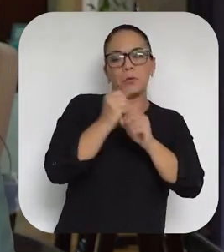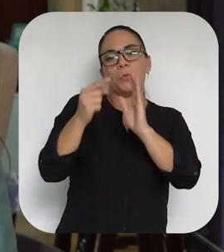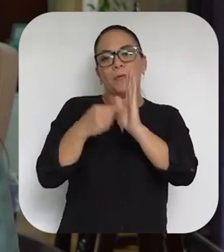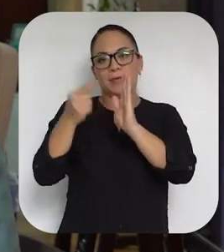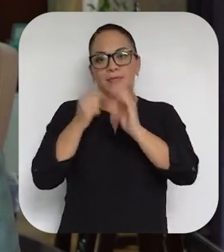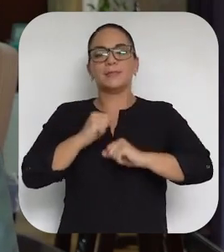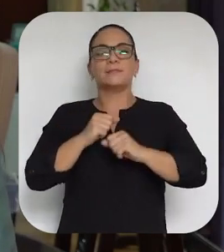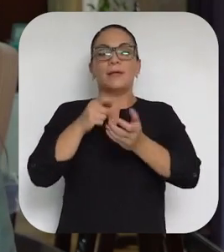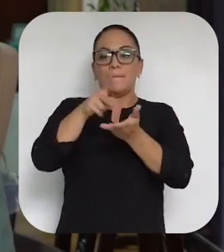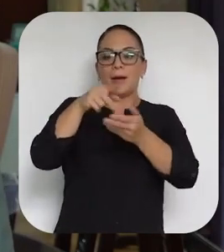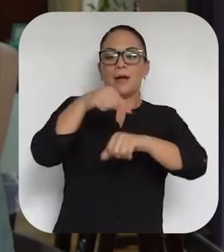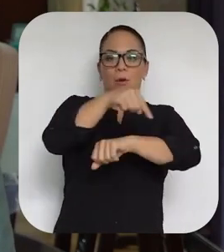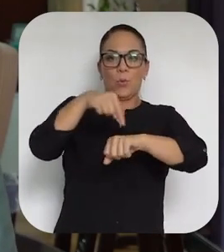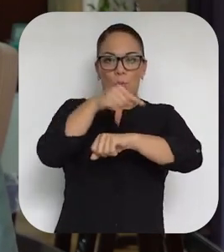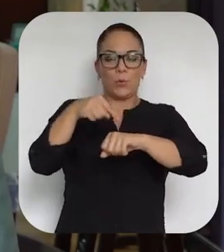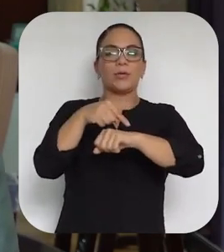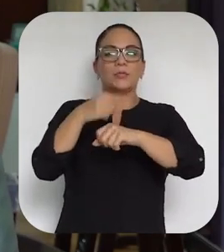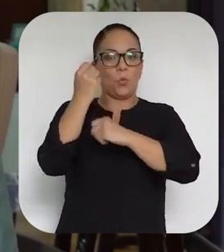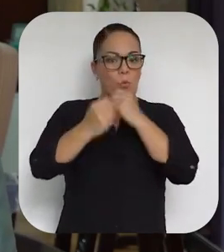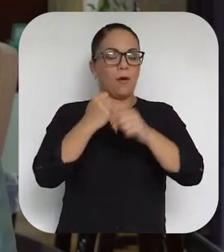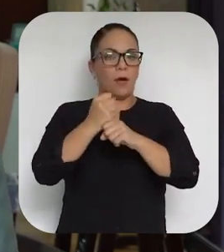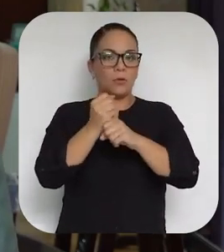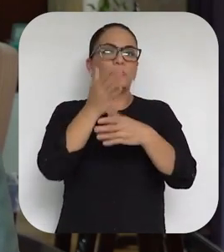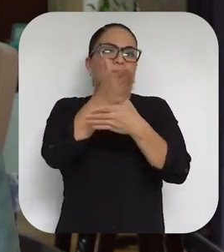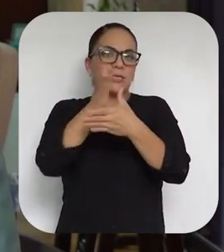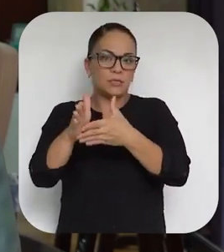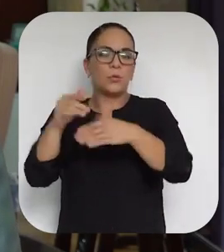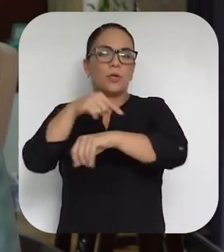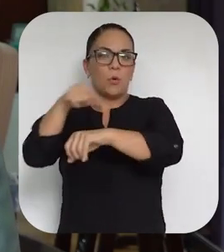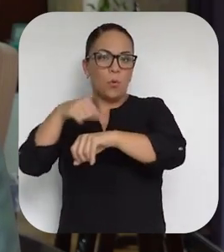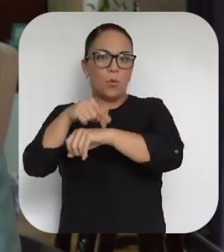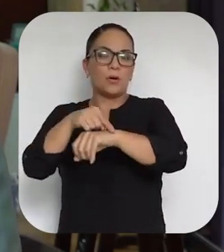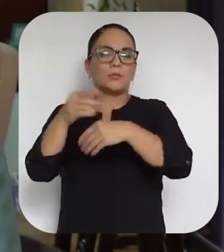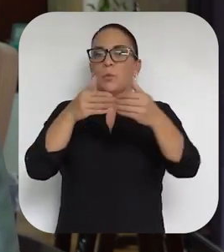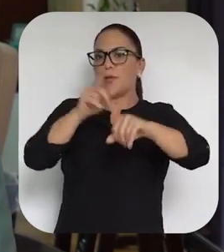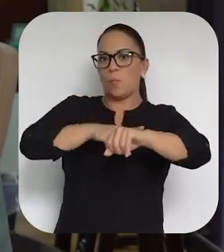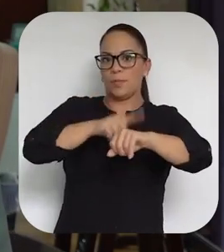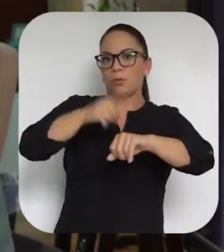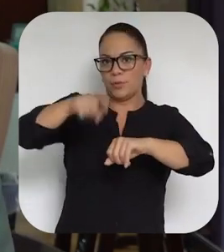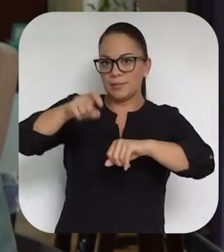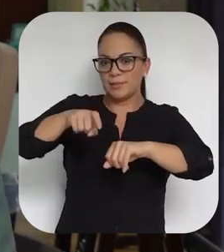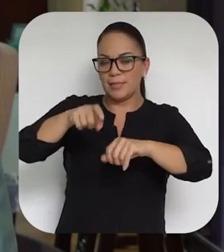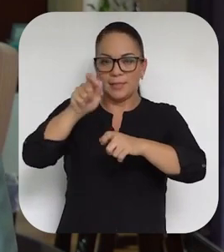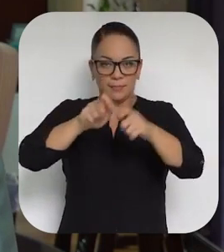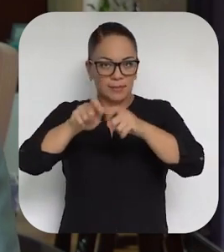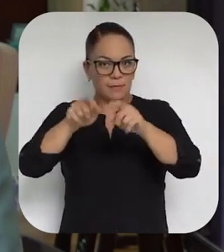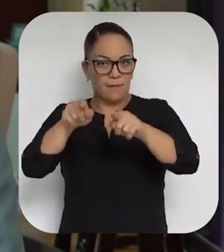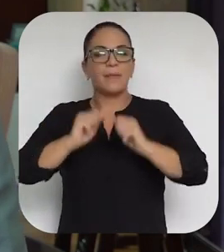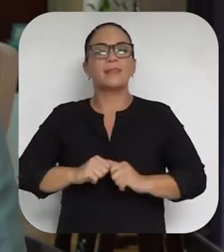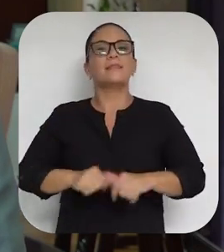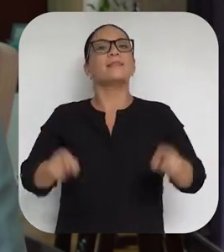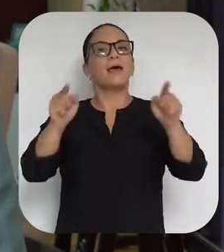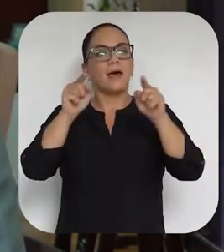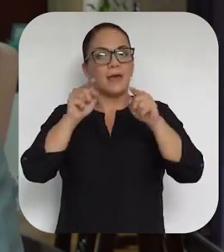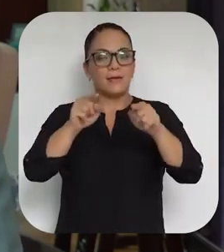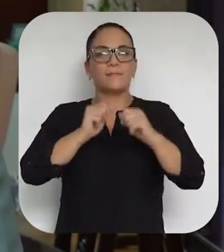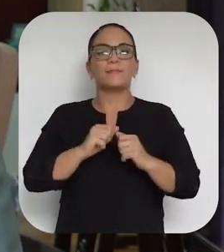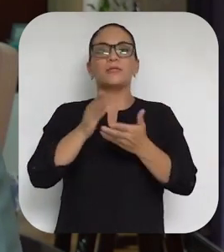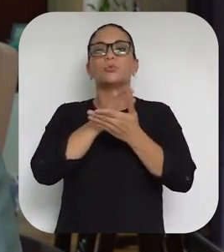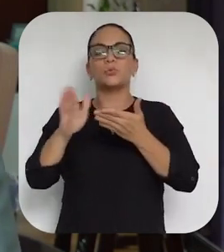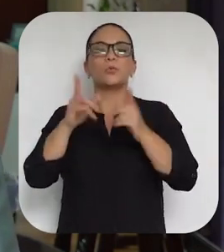por horas y durante todo el año, se distribuyen las horas de un momento a otro como corresponda en ese momento específico, ahí se está excluyendo